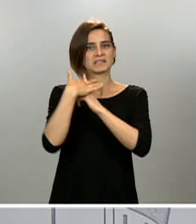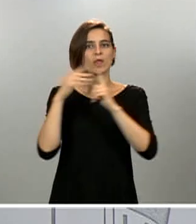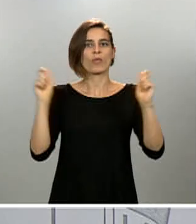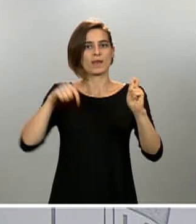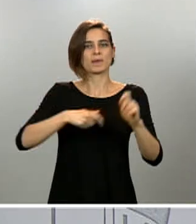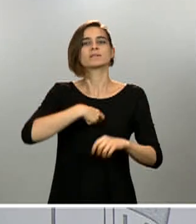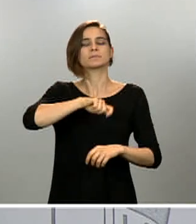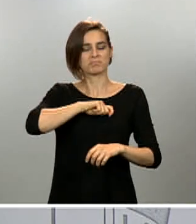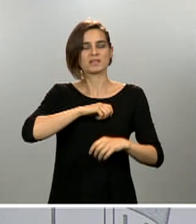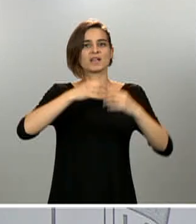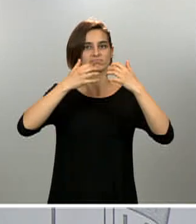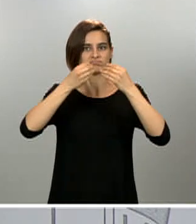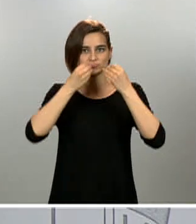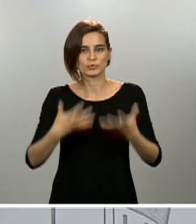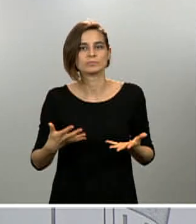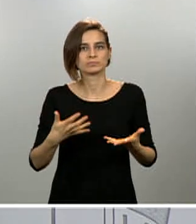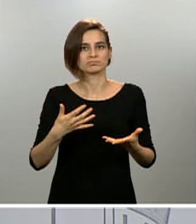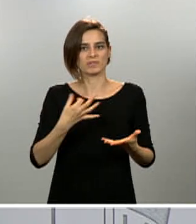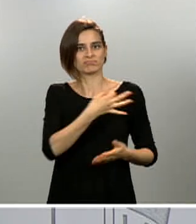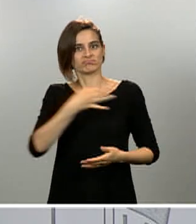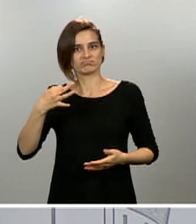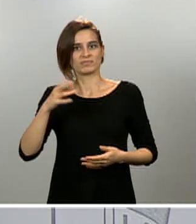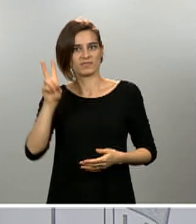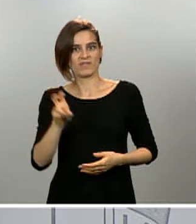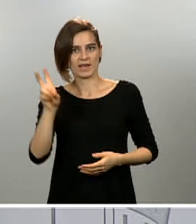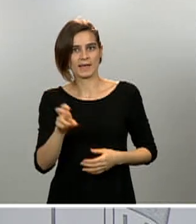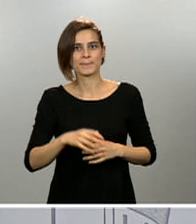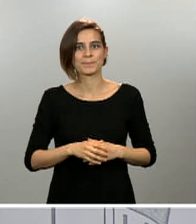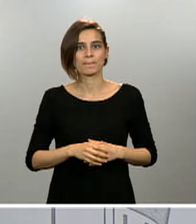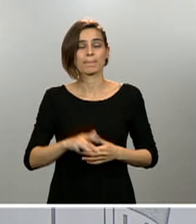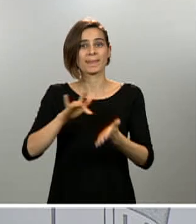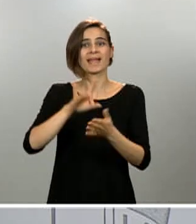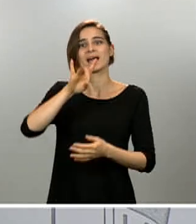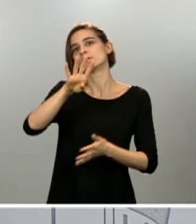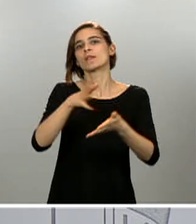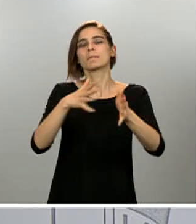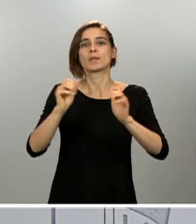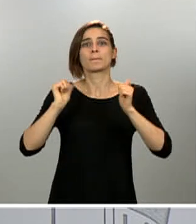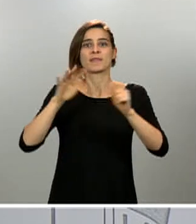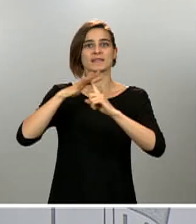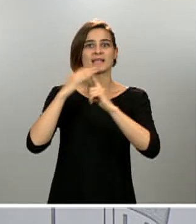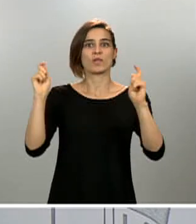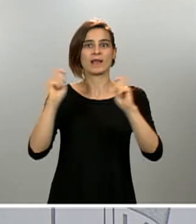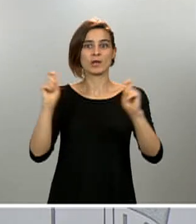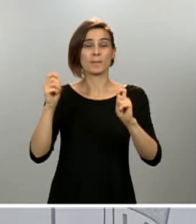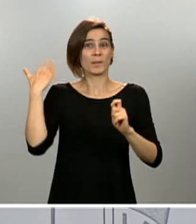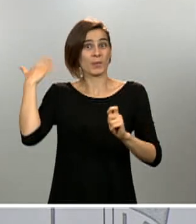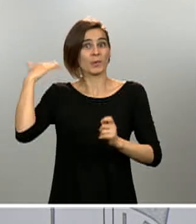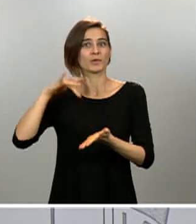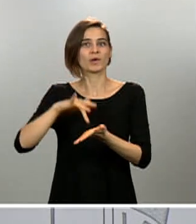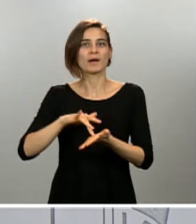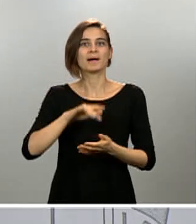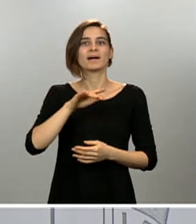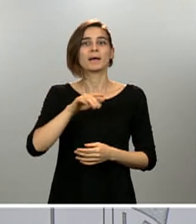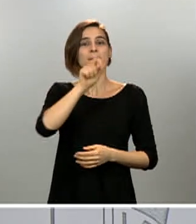funcionado. Iniciamos el 14 de marzo el estado de alarma con unas cifras de contagiados del 35% de nuevos contagiados.